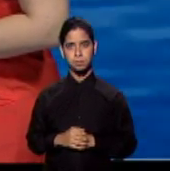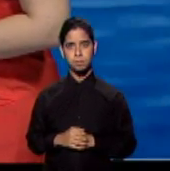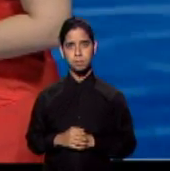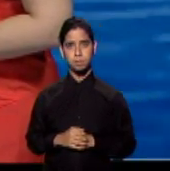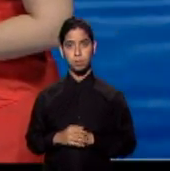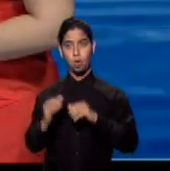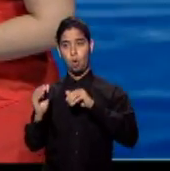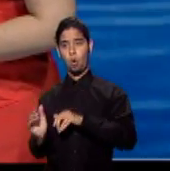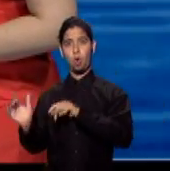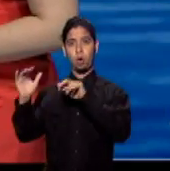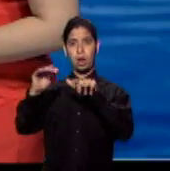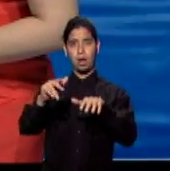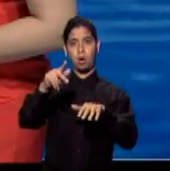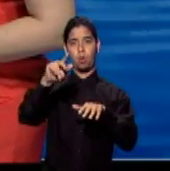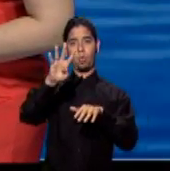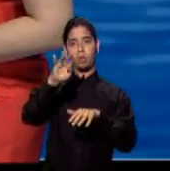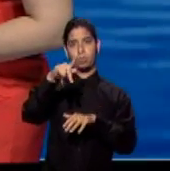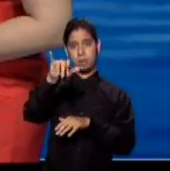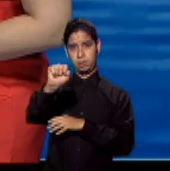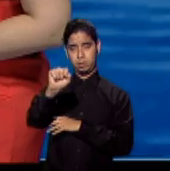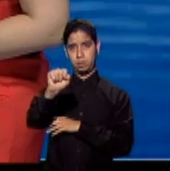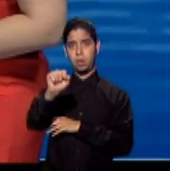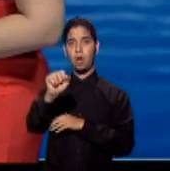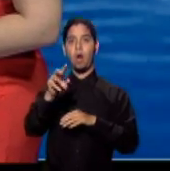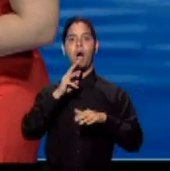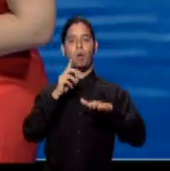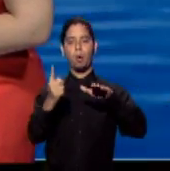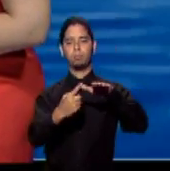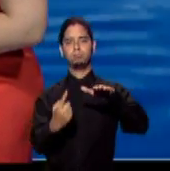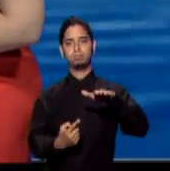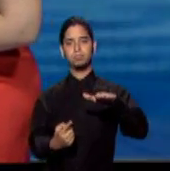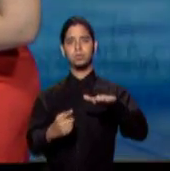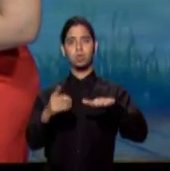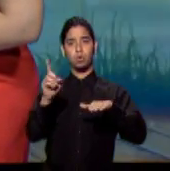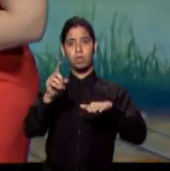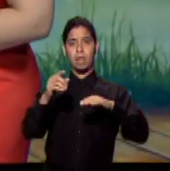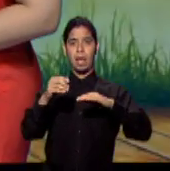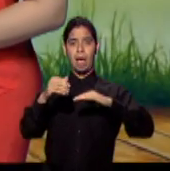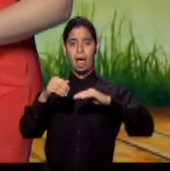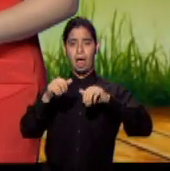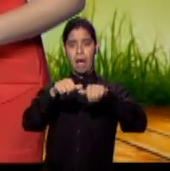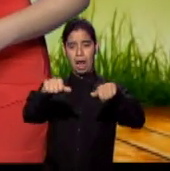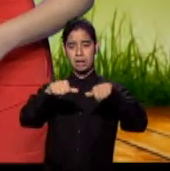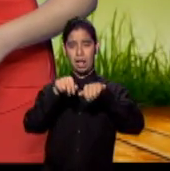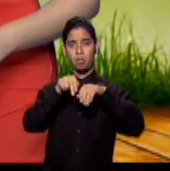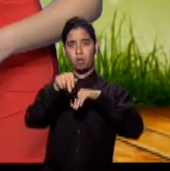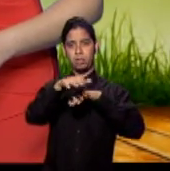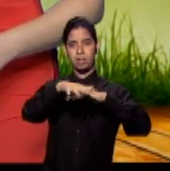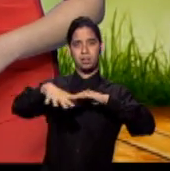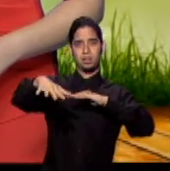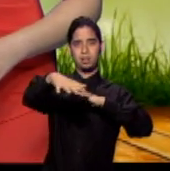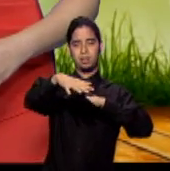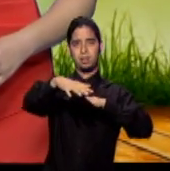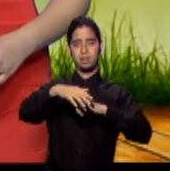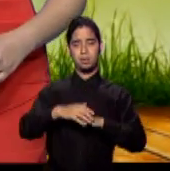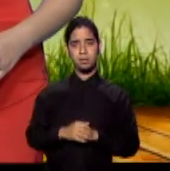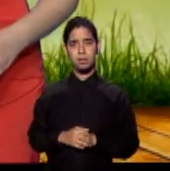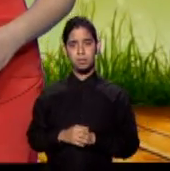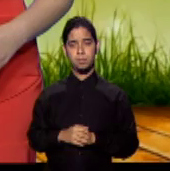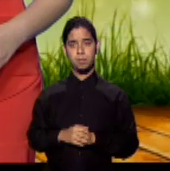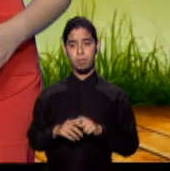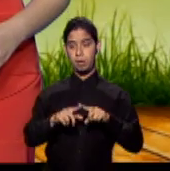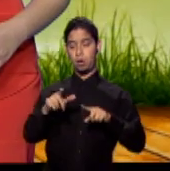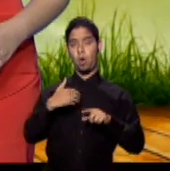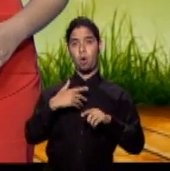Olas hasta 4 pies de altura. Tenemos riesgo moderado de corrientes submarinas a través de toda la costa norte, pero lejos de la costa las olas superan los 6